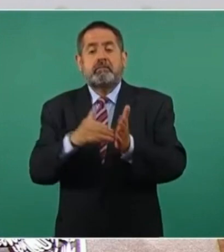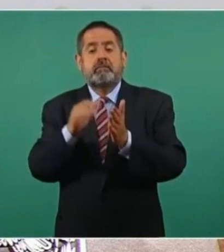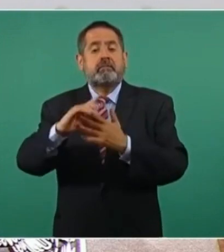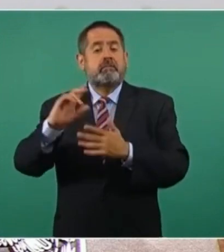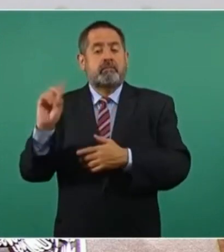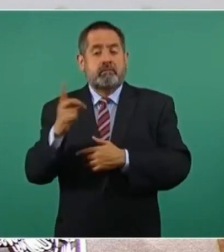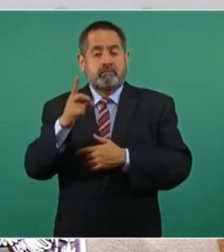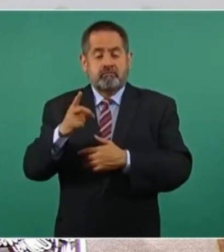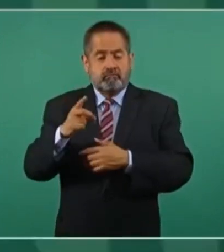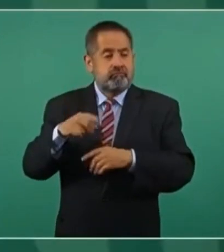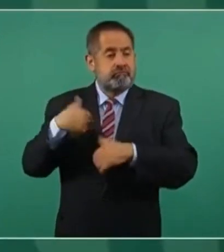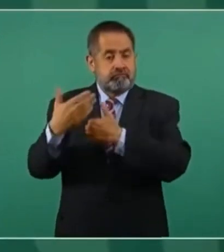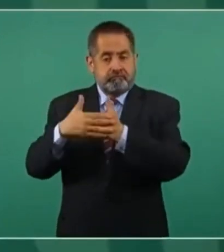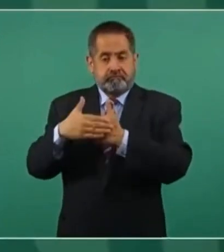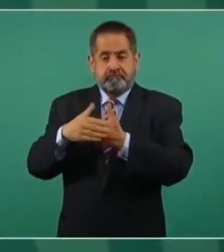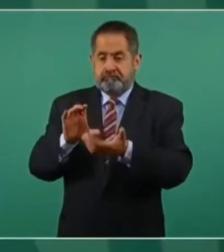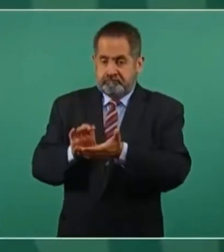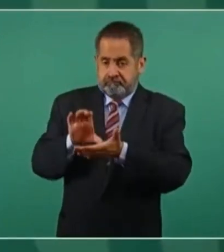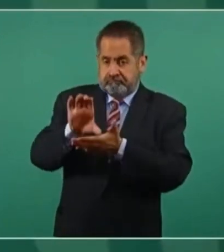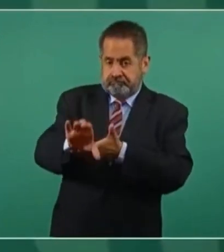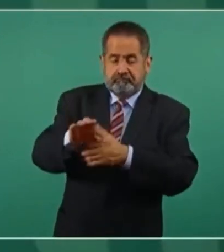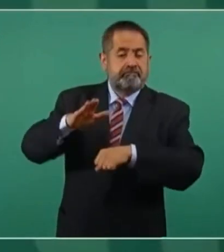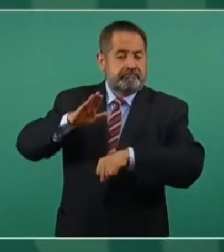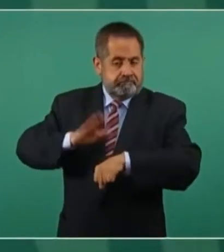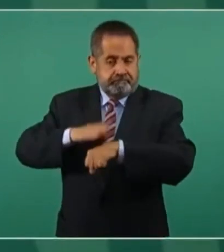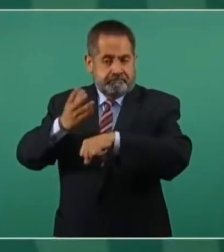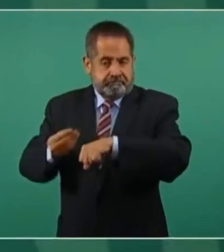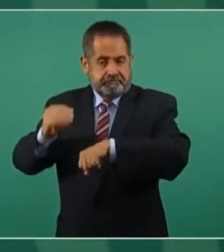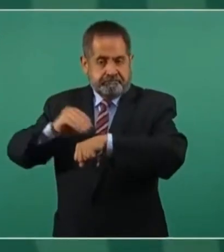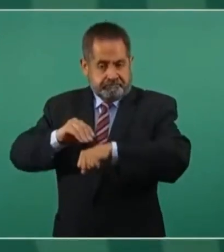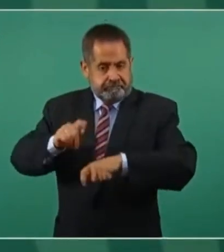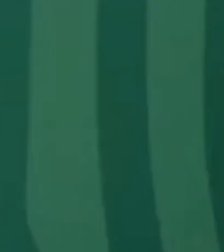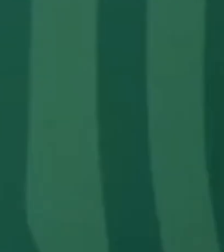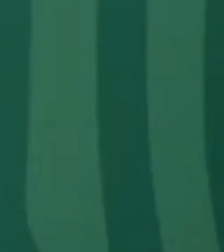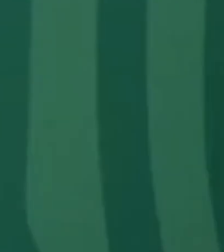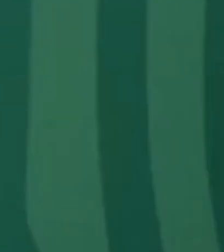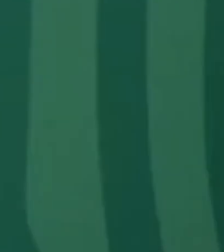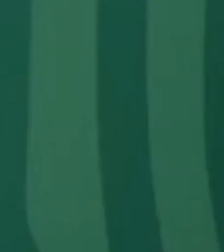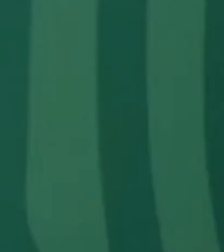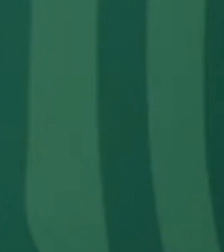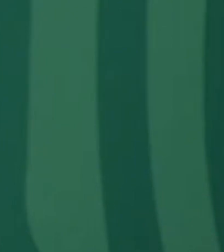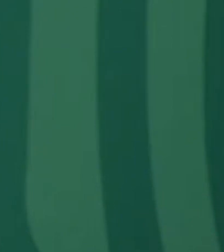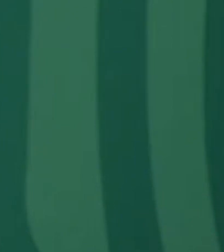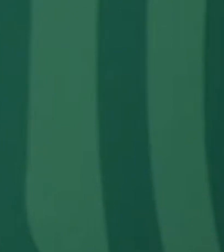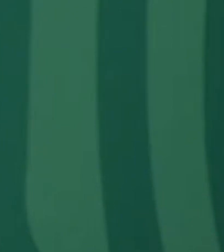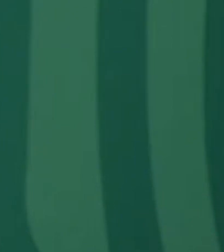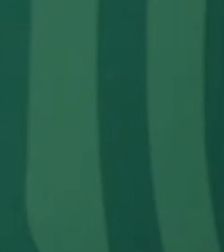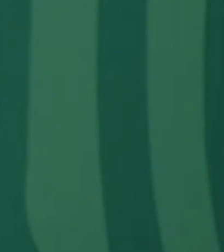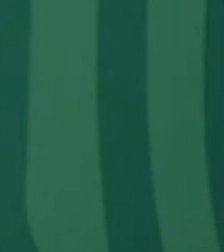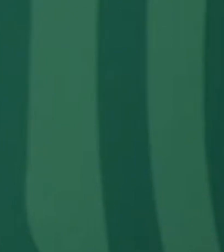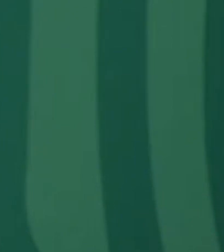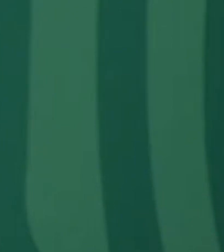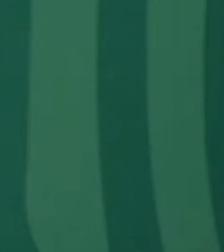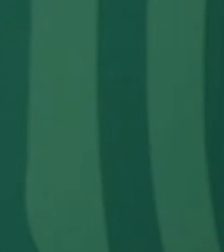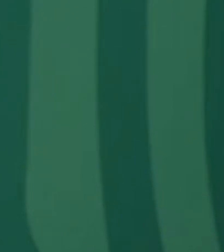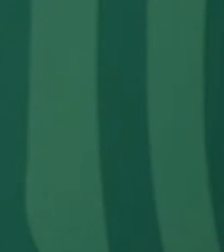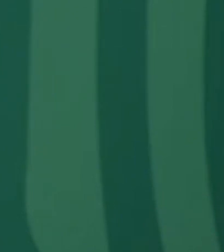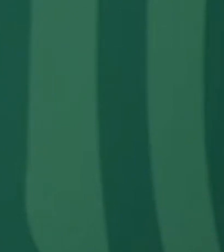más, pero vamos a tener capacidad para incrementar la producción